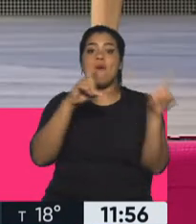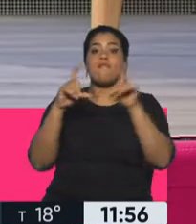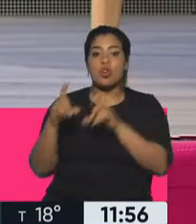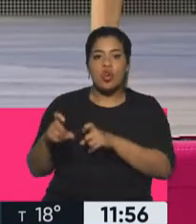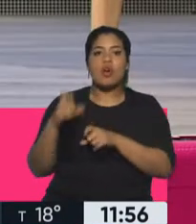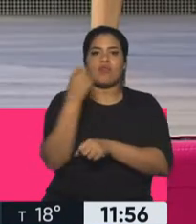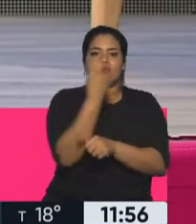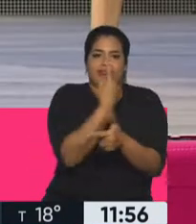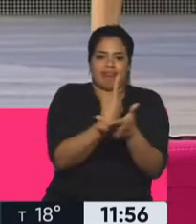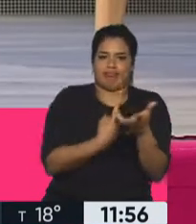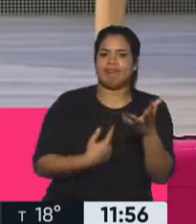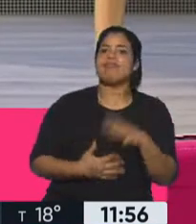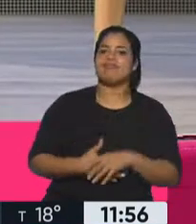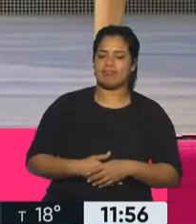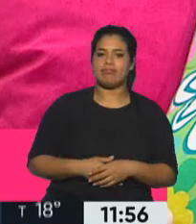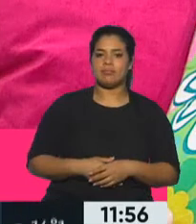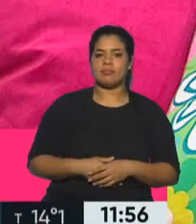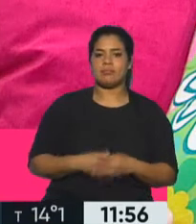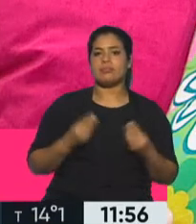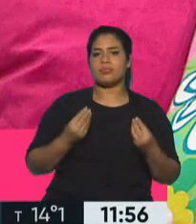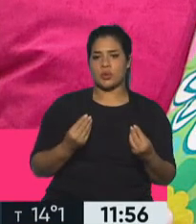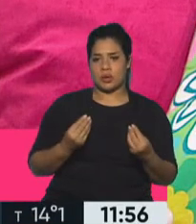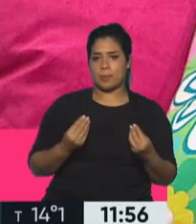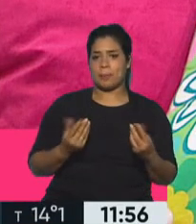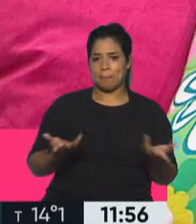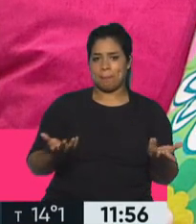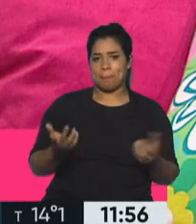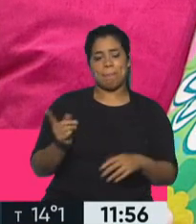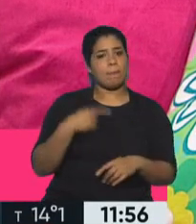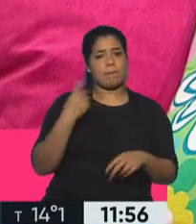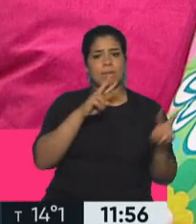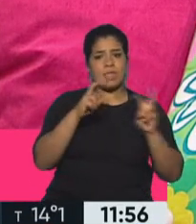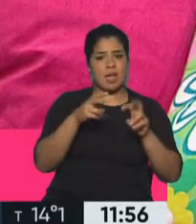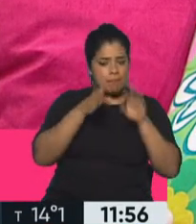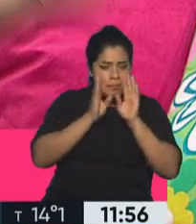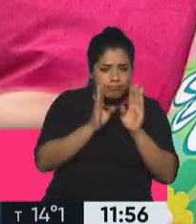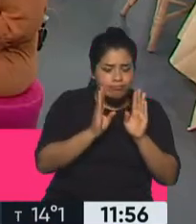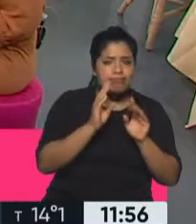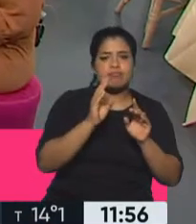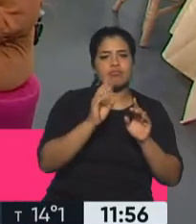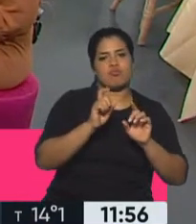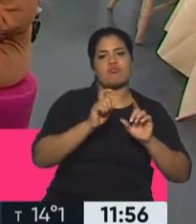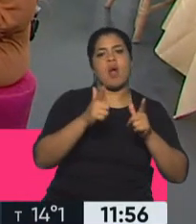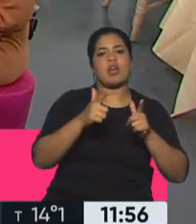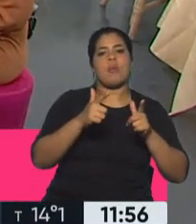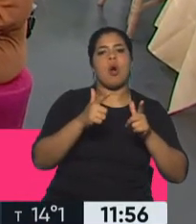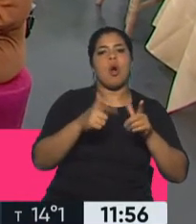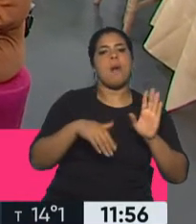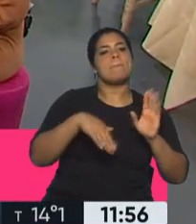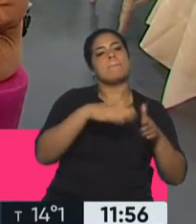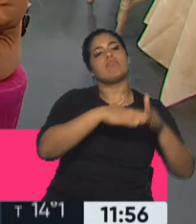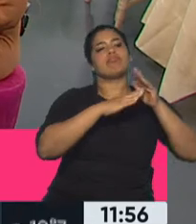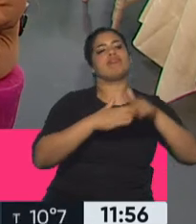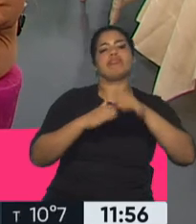sí, un equipo multidimensional. ¿Por qué no? Nada, cuando uno se involucra con la temática, no hay una voz más autorizada que otra, sino